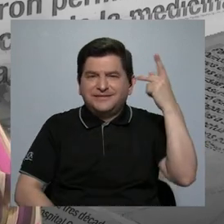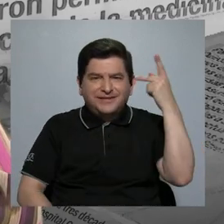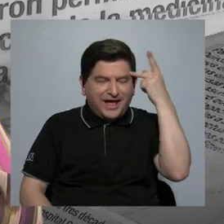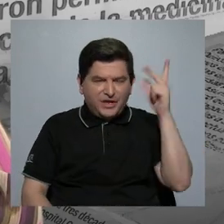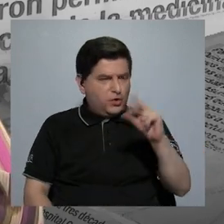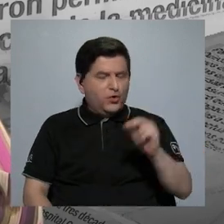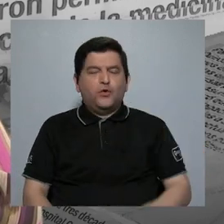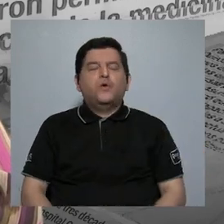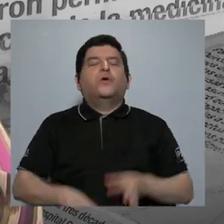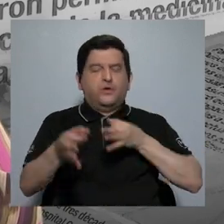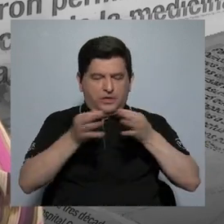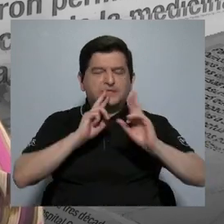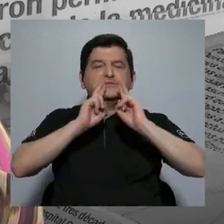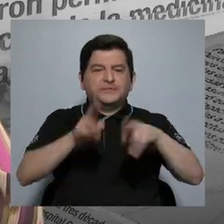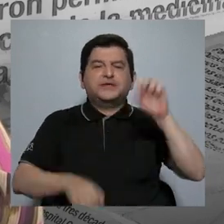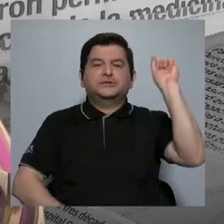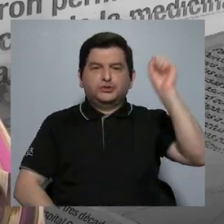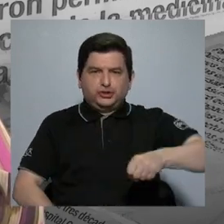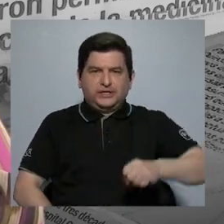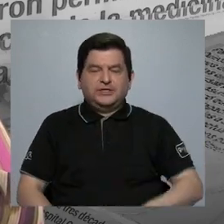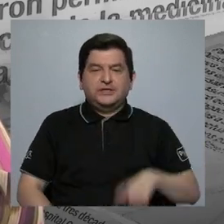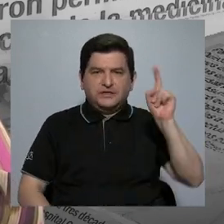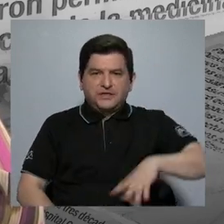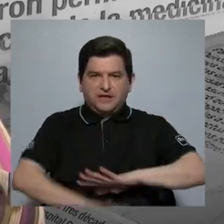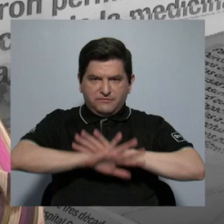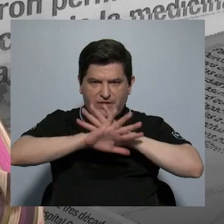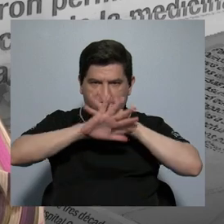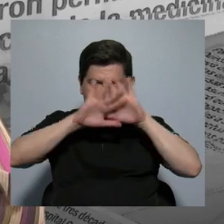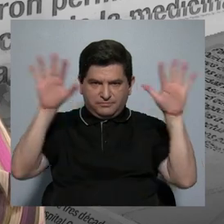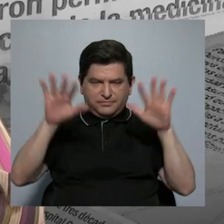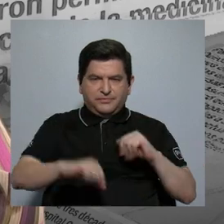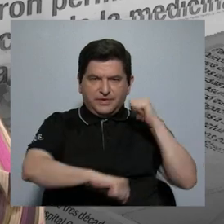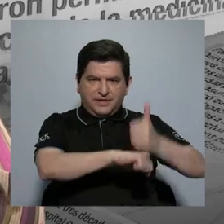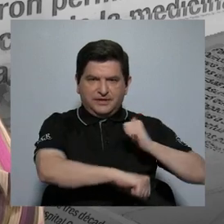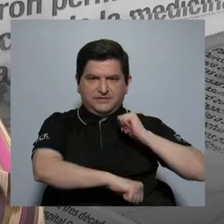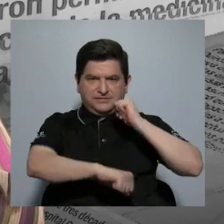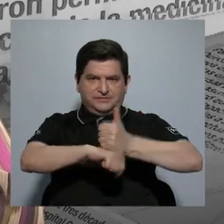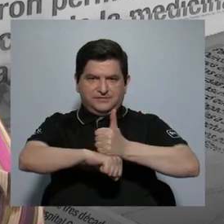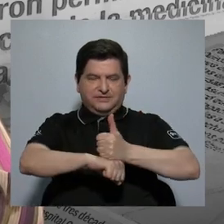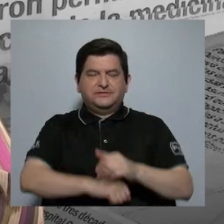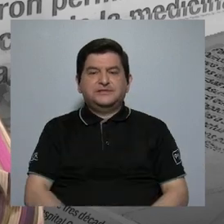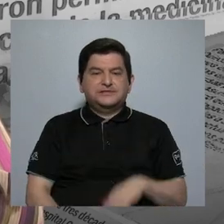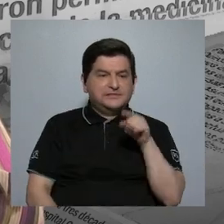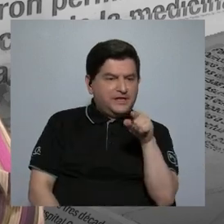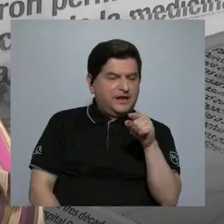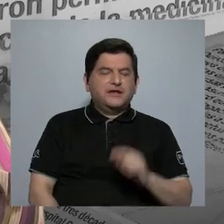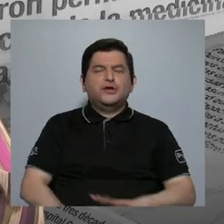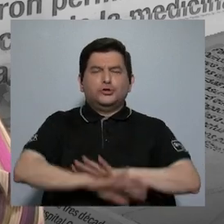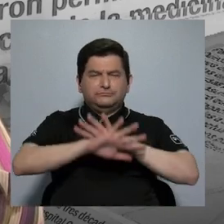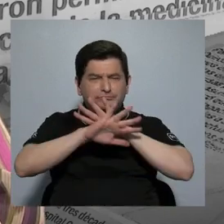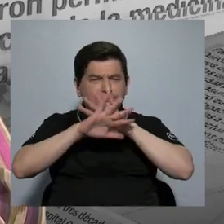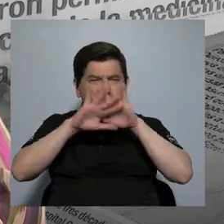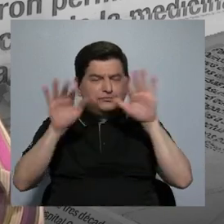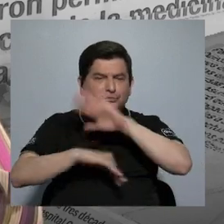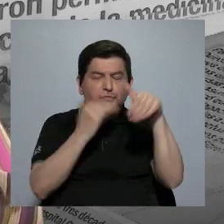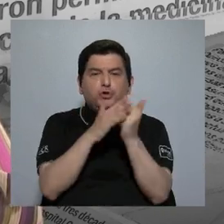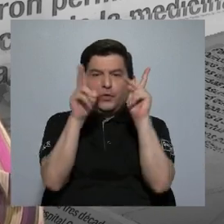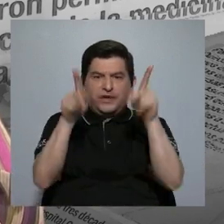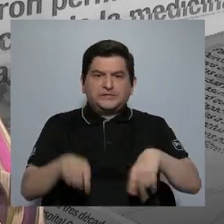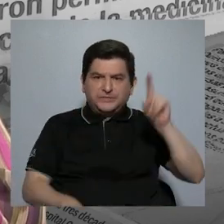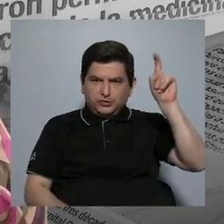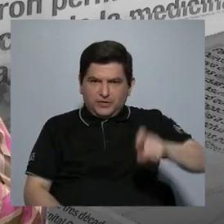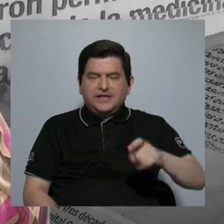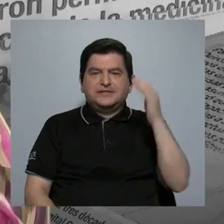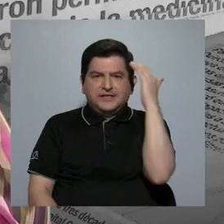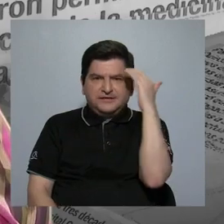rendición de cuentas. También debe ser transparente. La asignación de la pauta debe ser transparente. Todas las personas